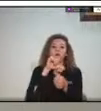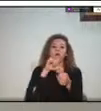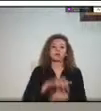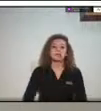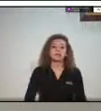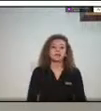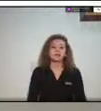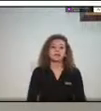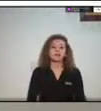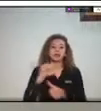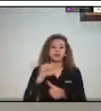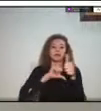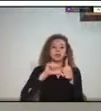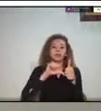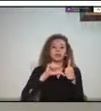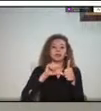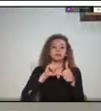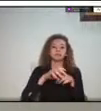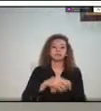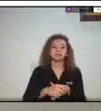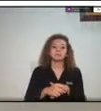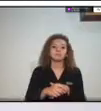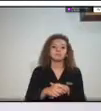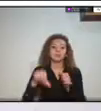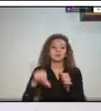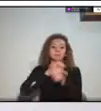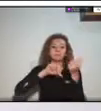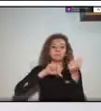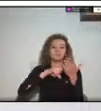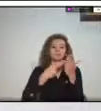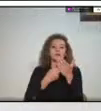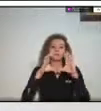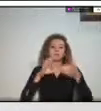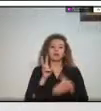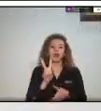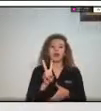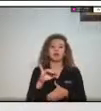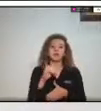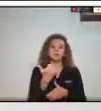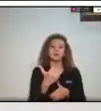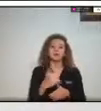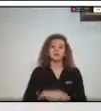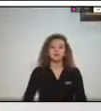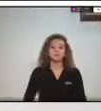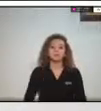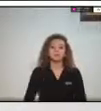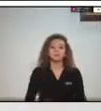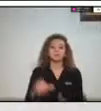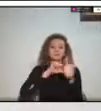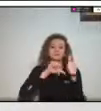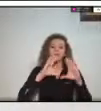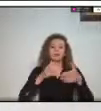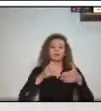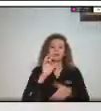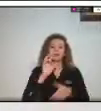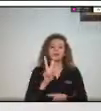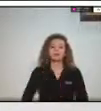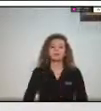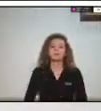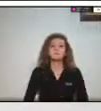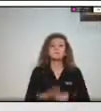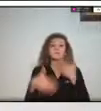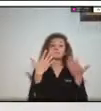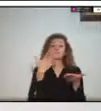emergencias en el par ha sido muy bueno excelente excelente doctora Elizabeth y así como entonces se involucra en la comunidad